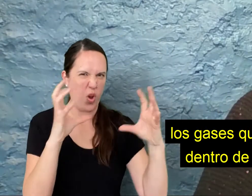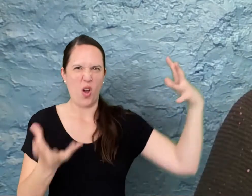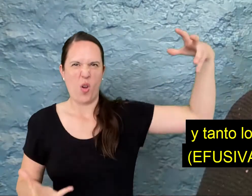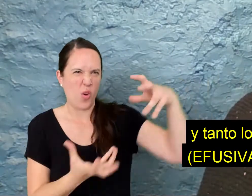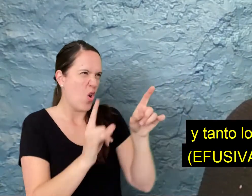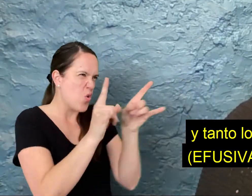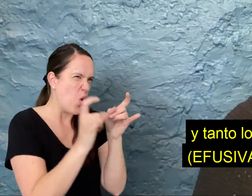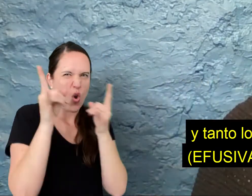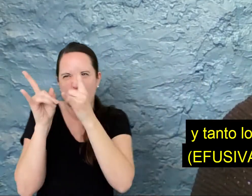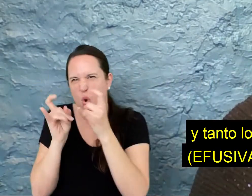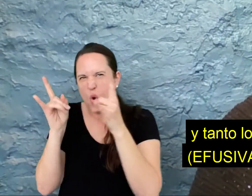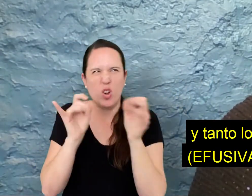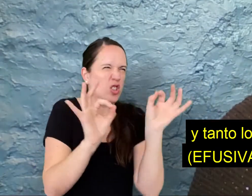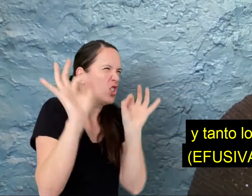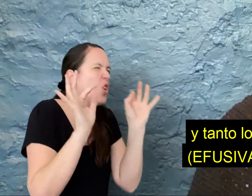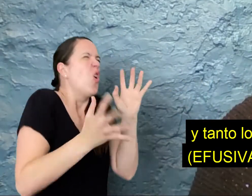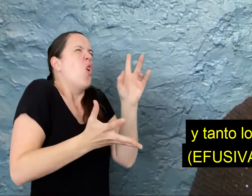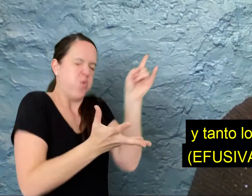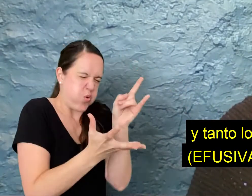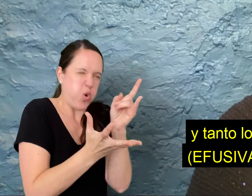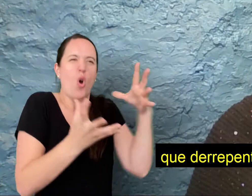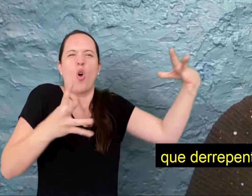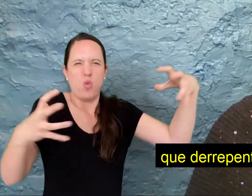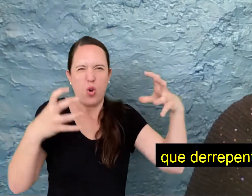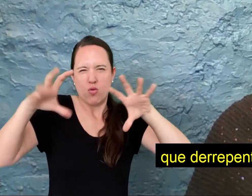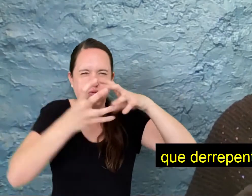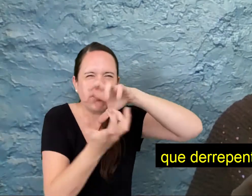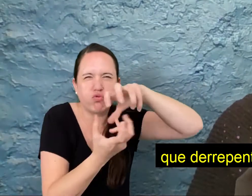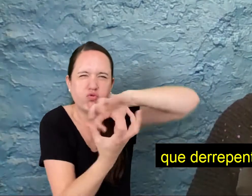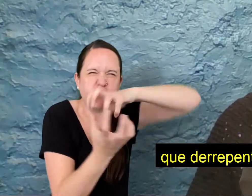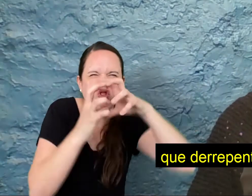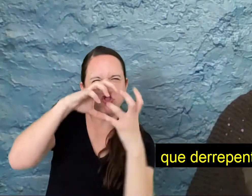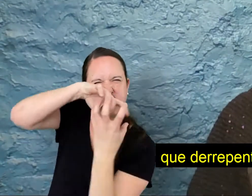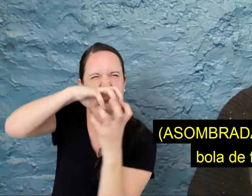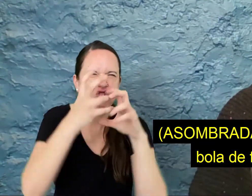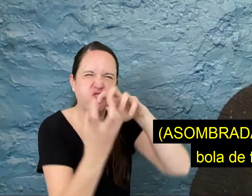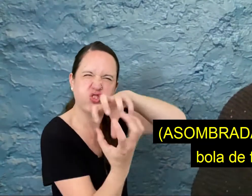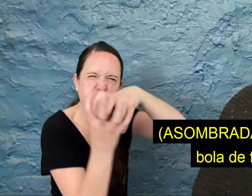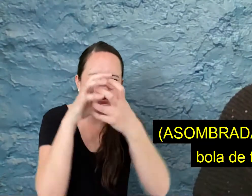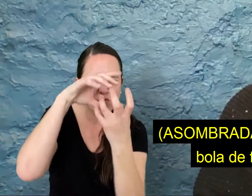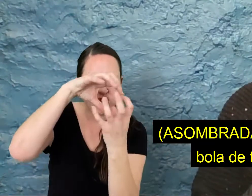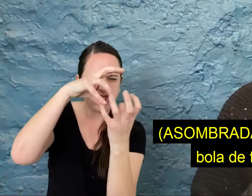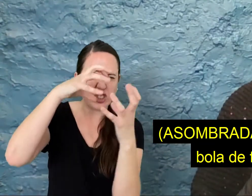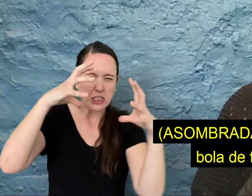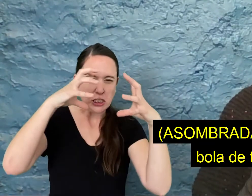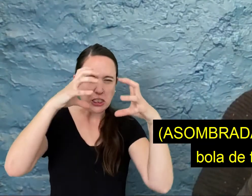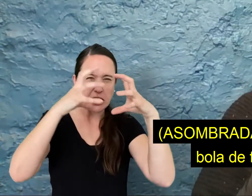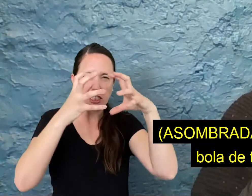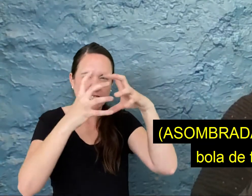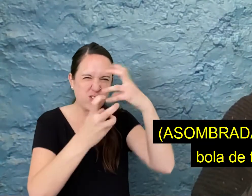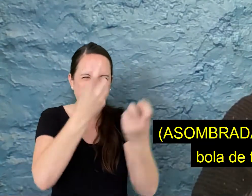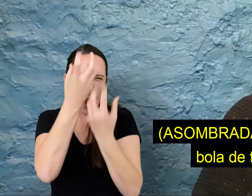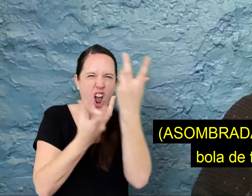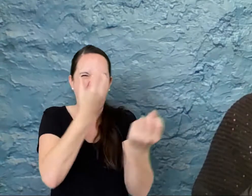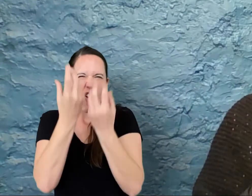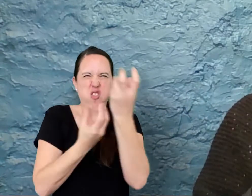Y tanto los juntó tanto que de repente se formó una gran bola de